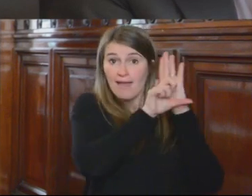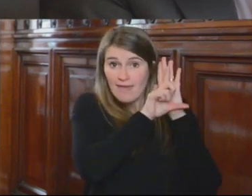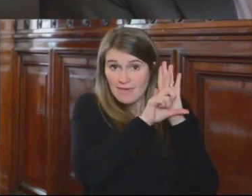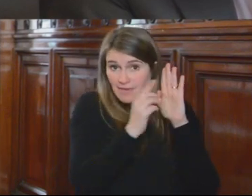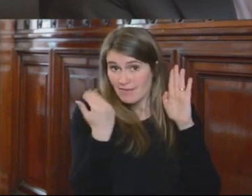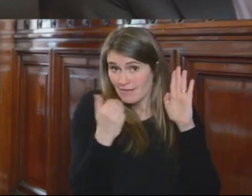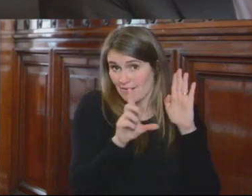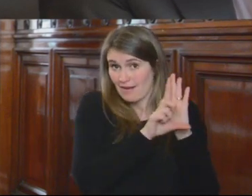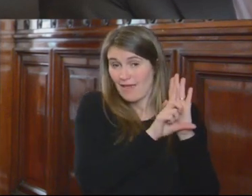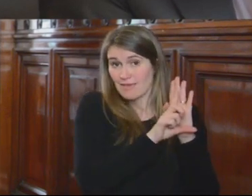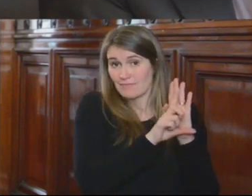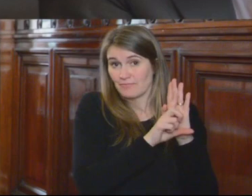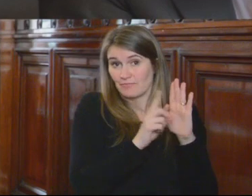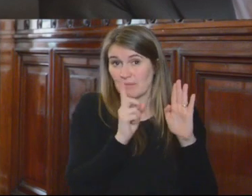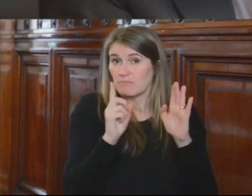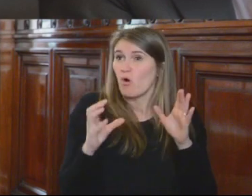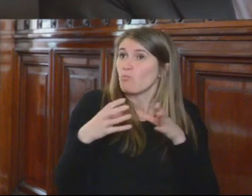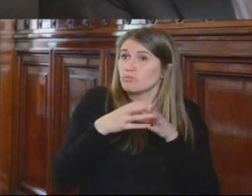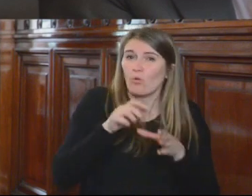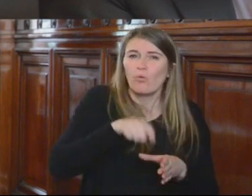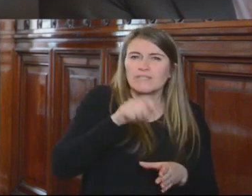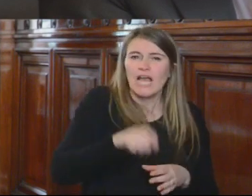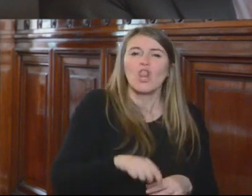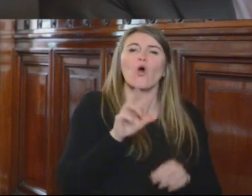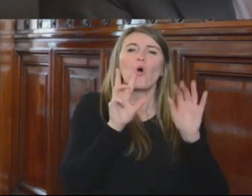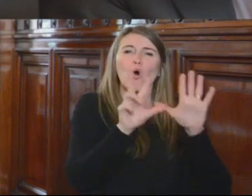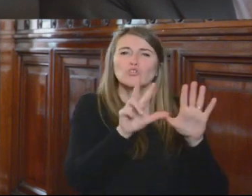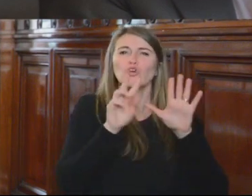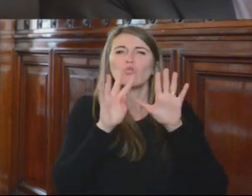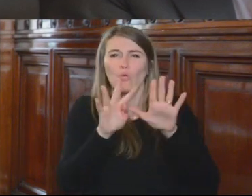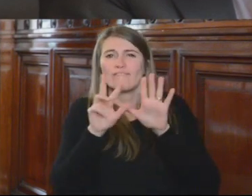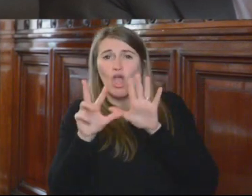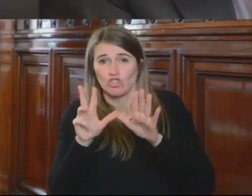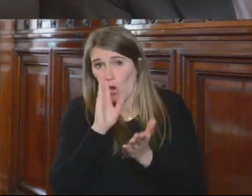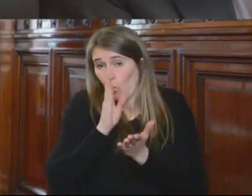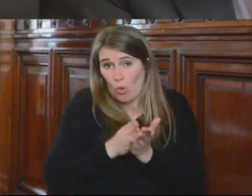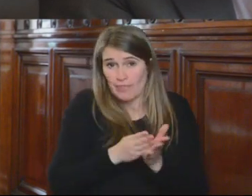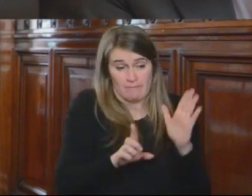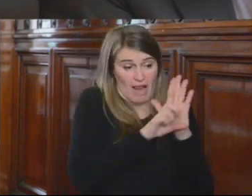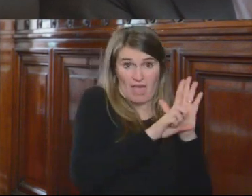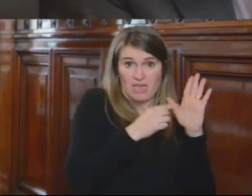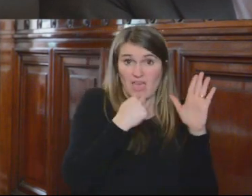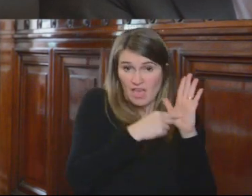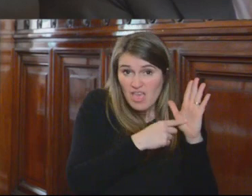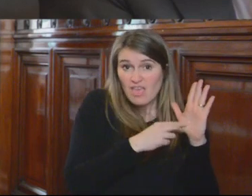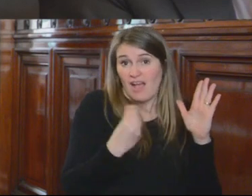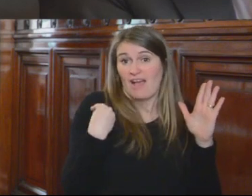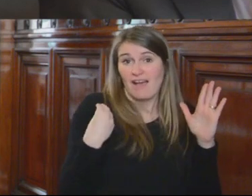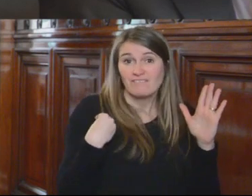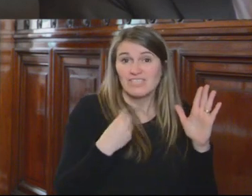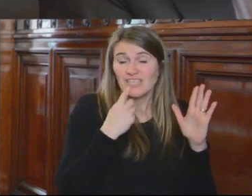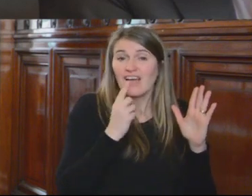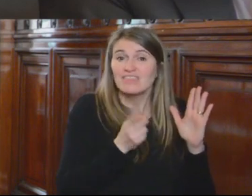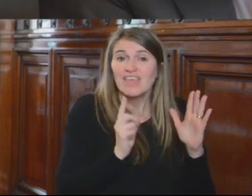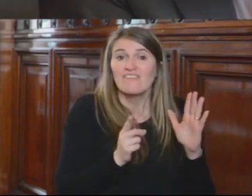la cumbre judicial, la 898, que es la última, que nos regula, refiere que debería haberse